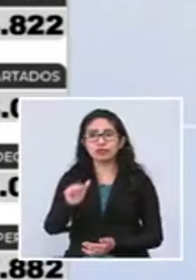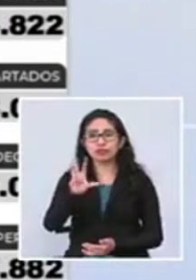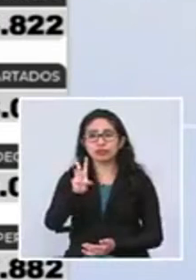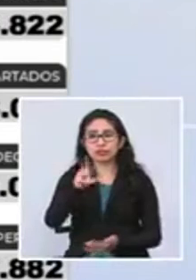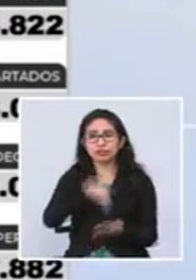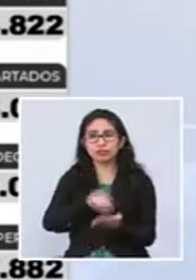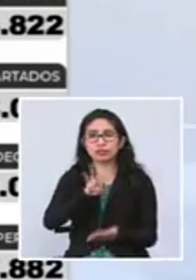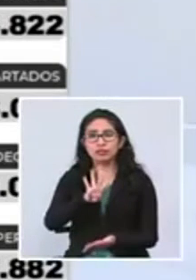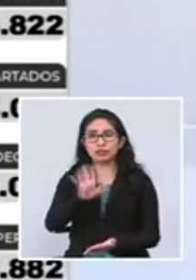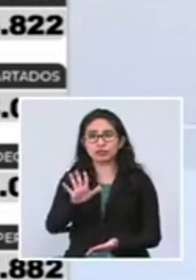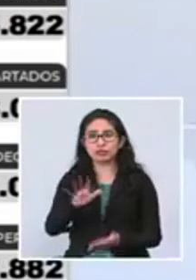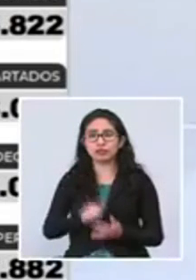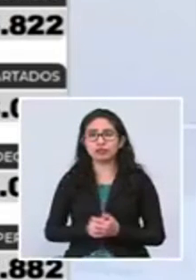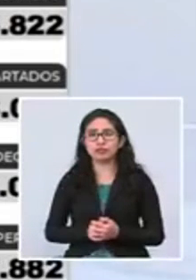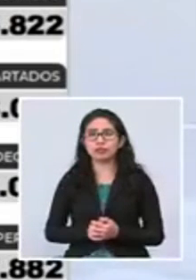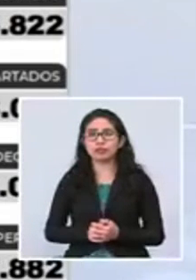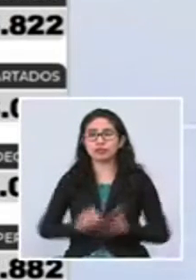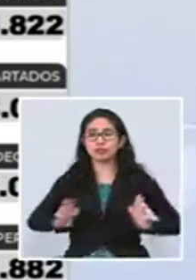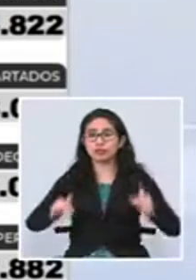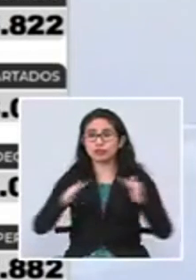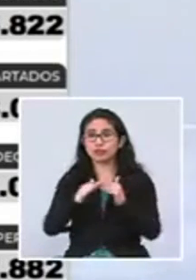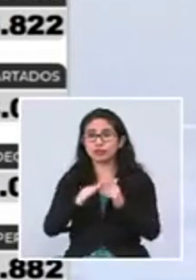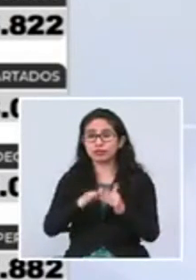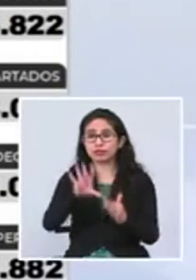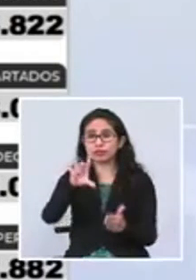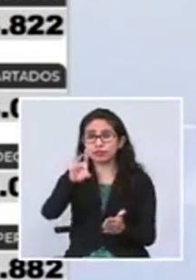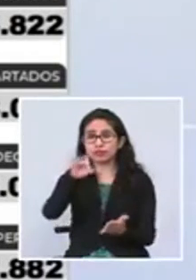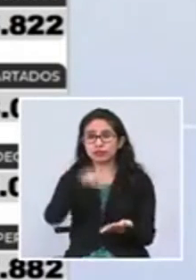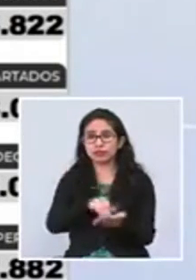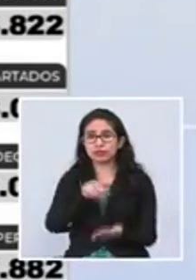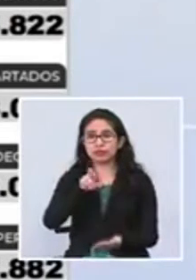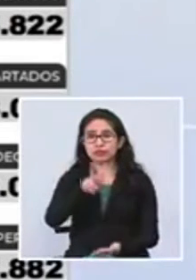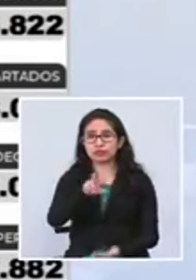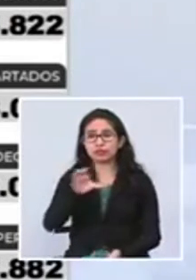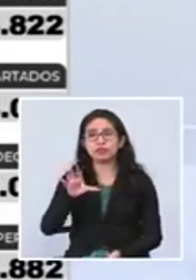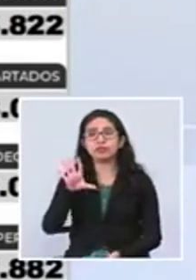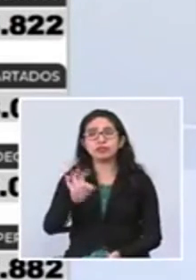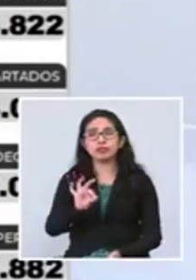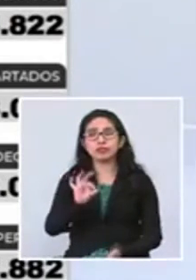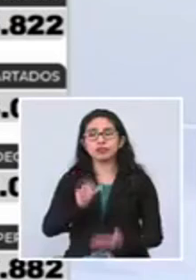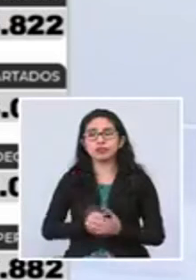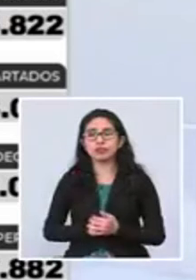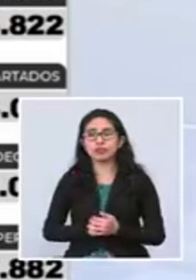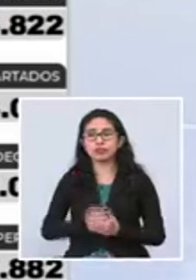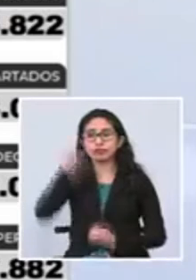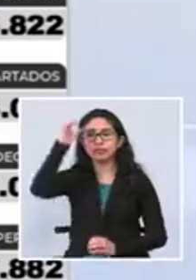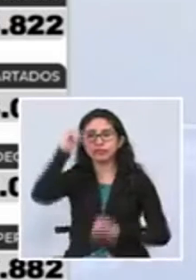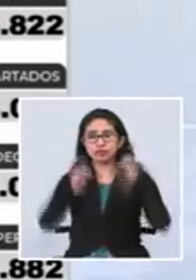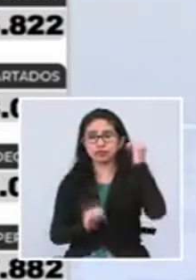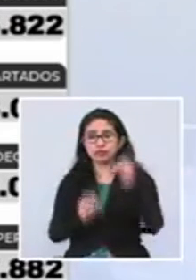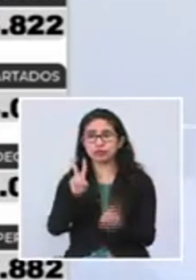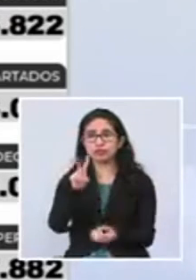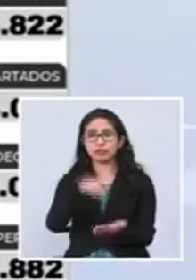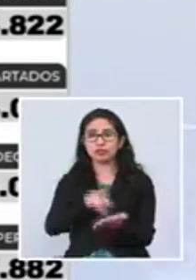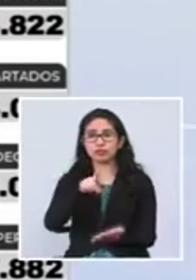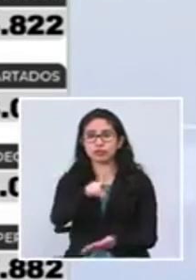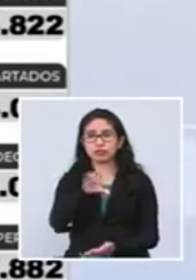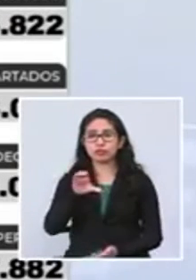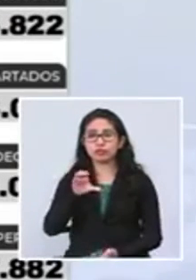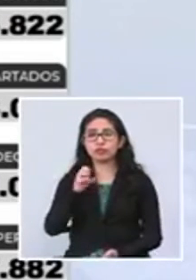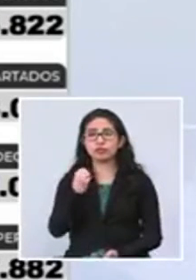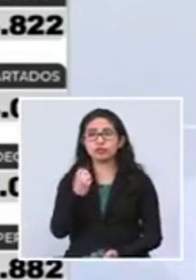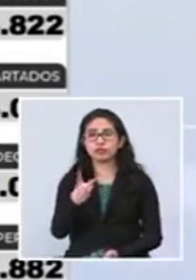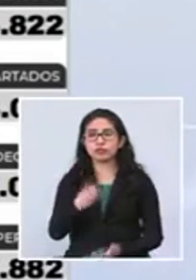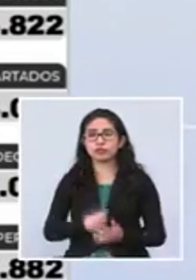6045 La Paz, 8209 Oruro, 2112